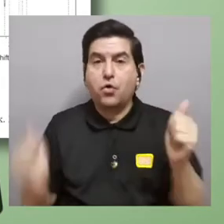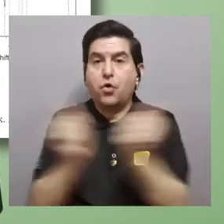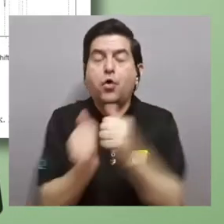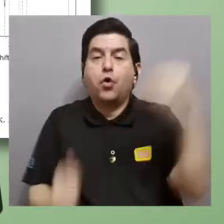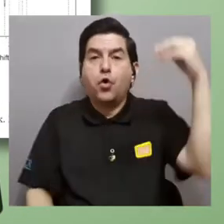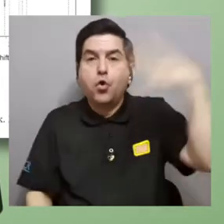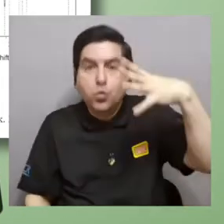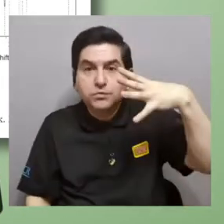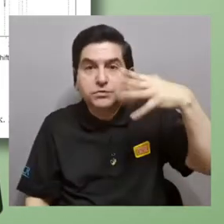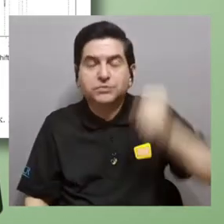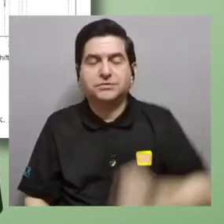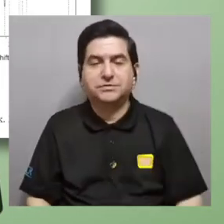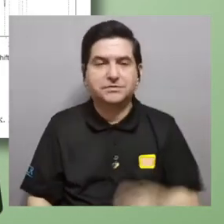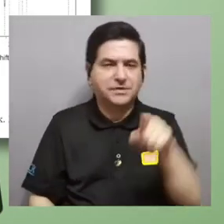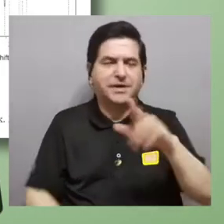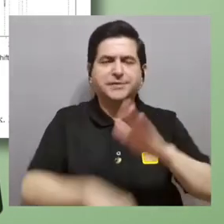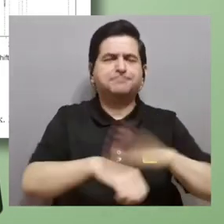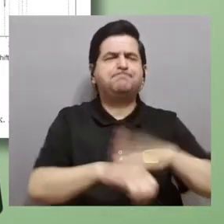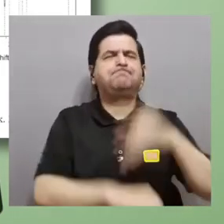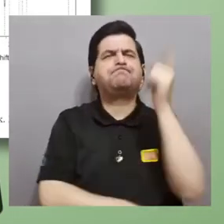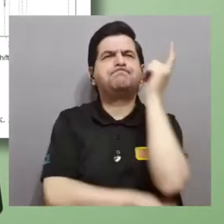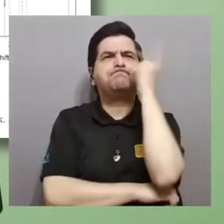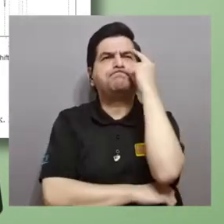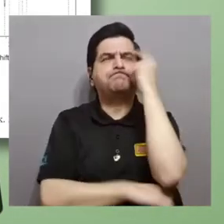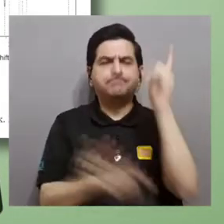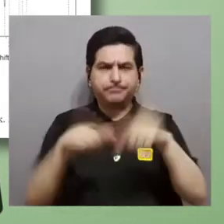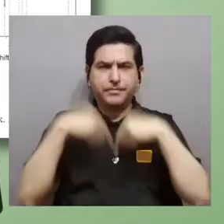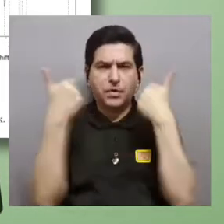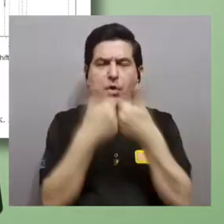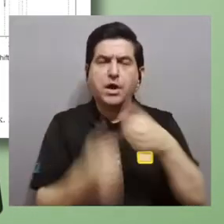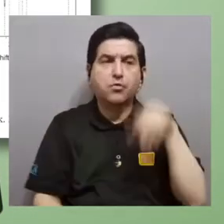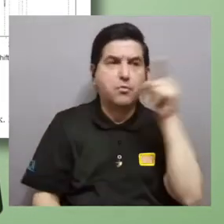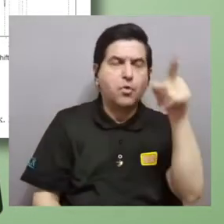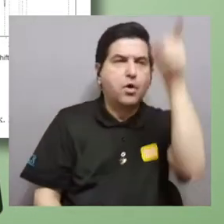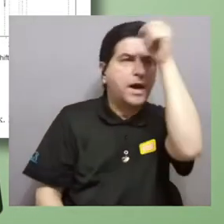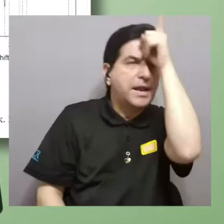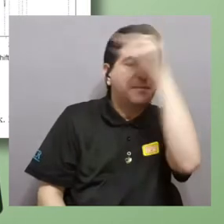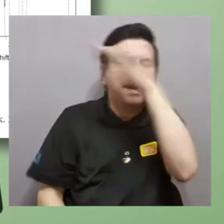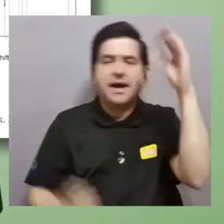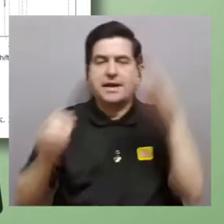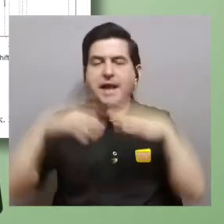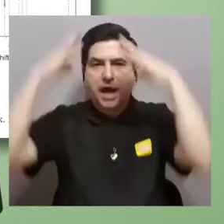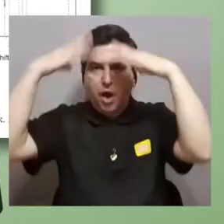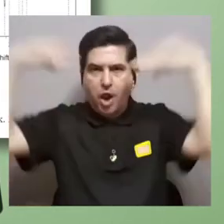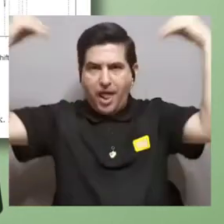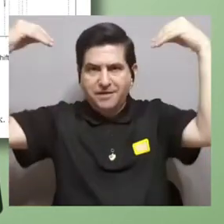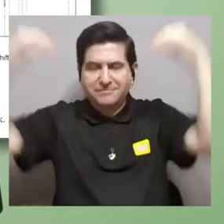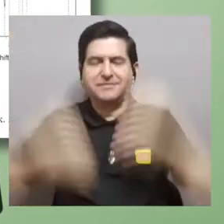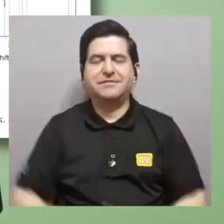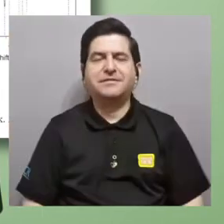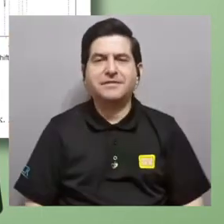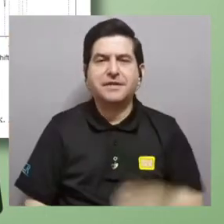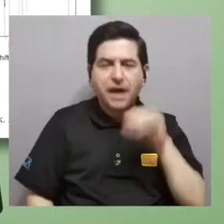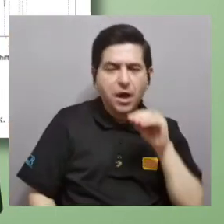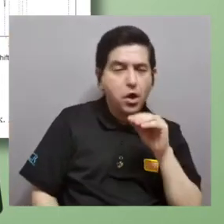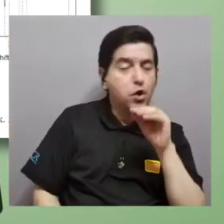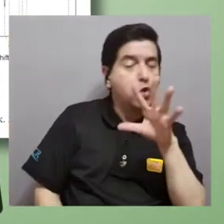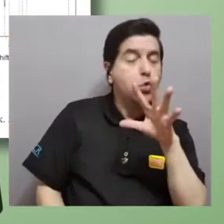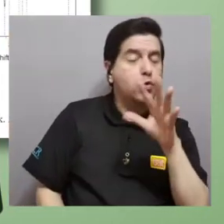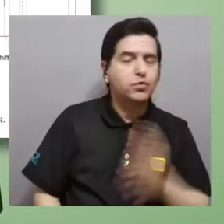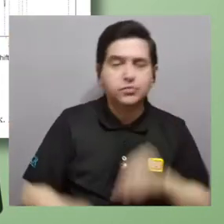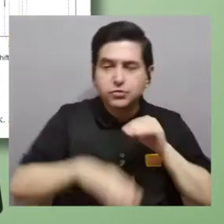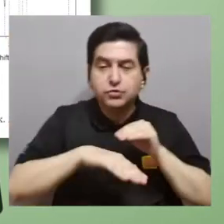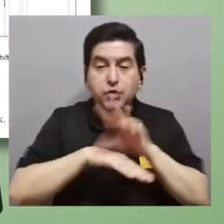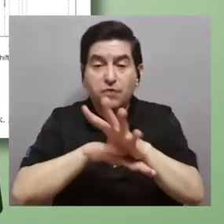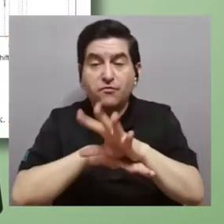rojas son en luz. Entonces, eso nos llevó a pensar, con mi grupo en Alemania y en Holanda, que la luz